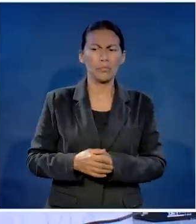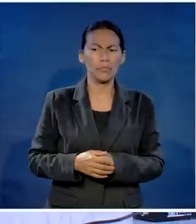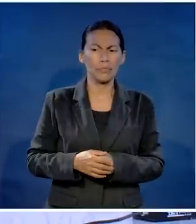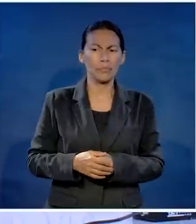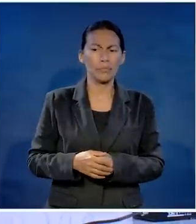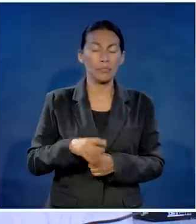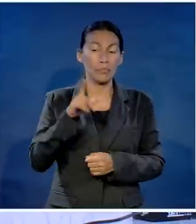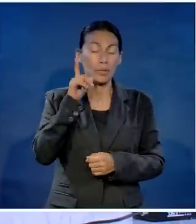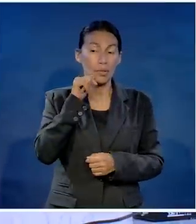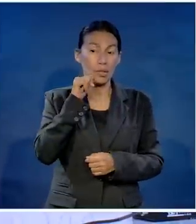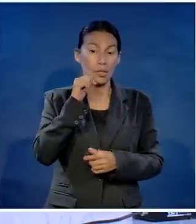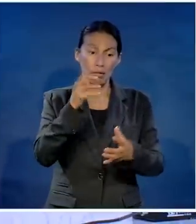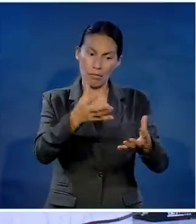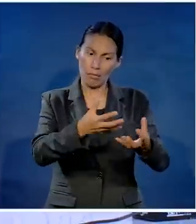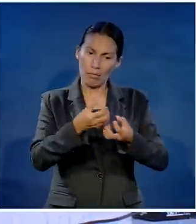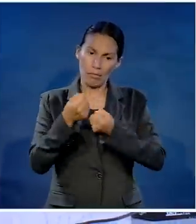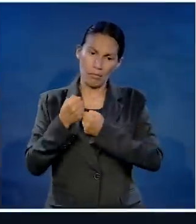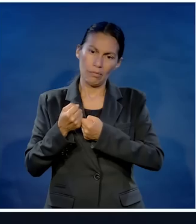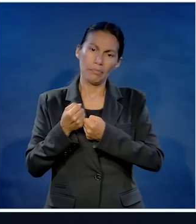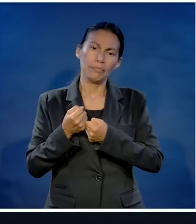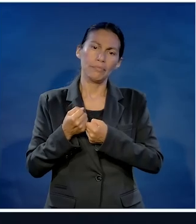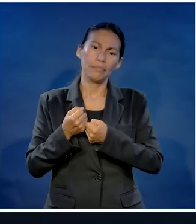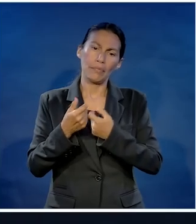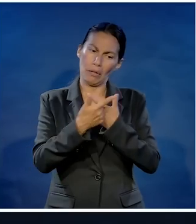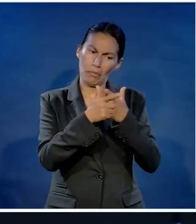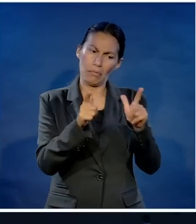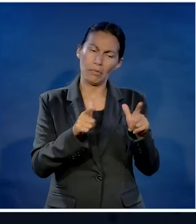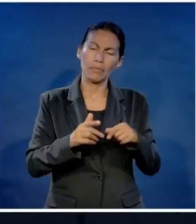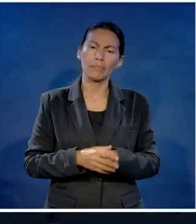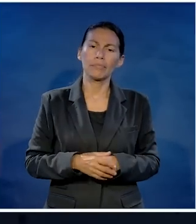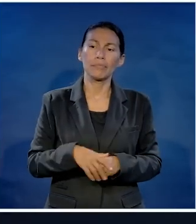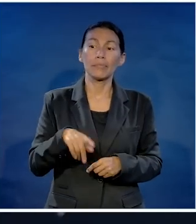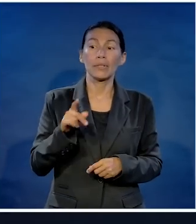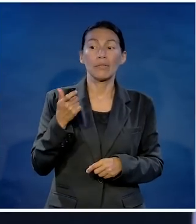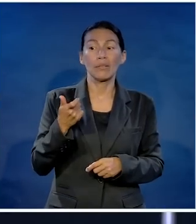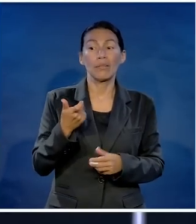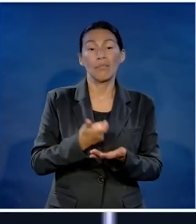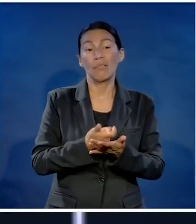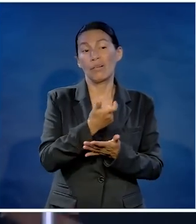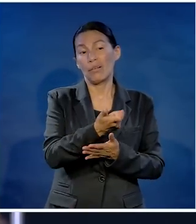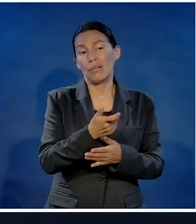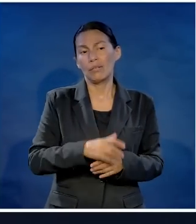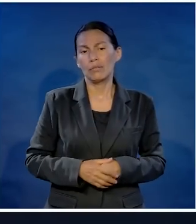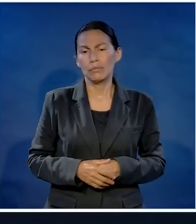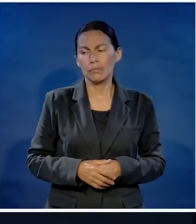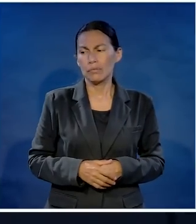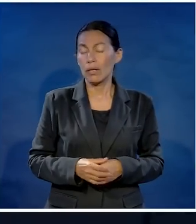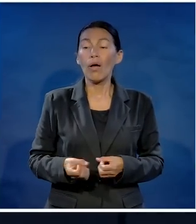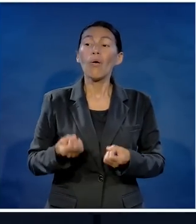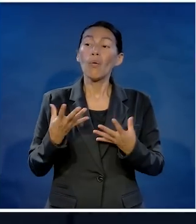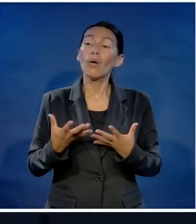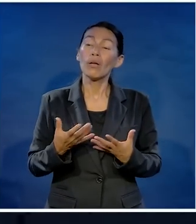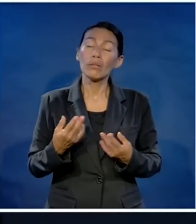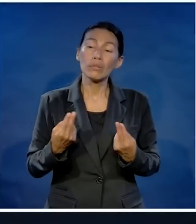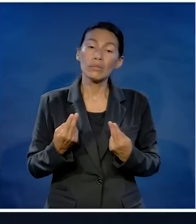lo ayudo, lo vamos a sacar. No, hombre, para mañana está afuera, pero necesito que, pues, hay que soltar dinero.